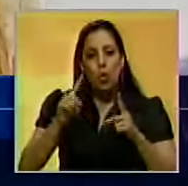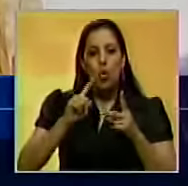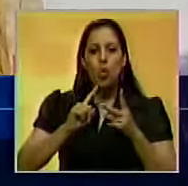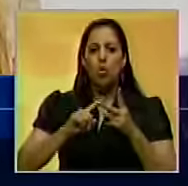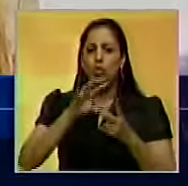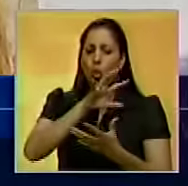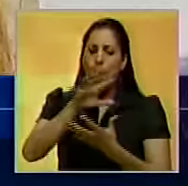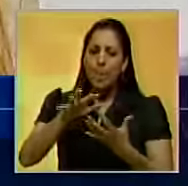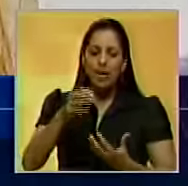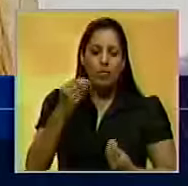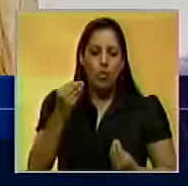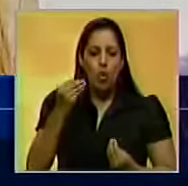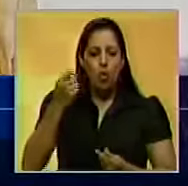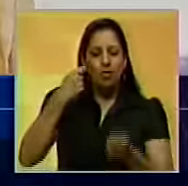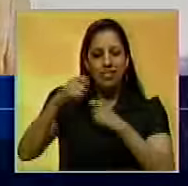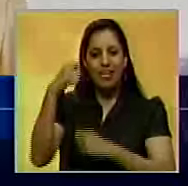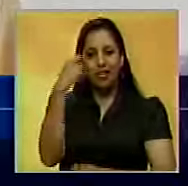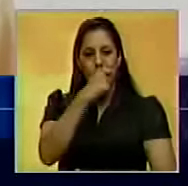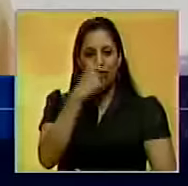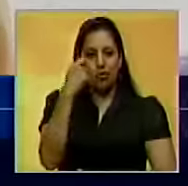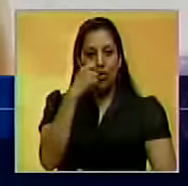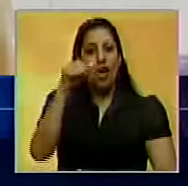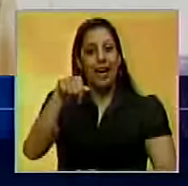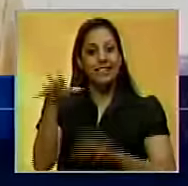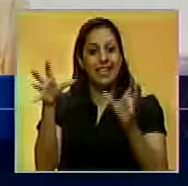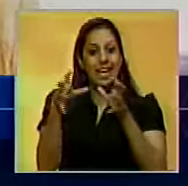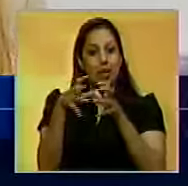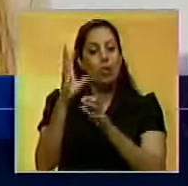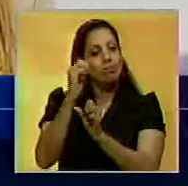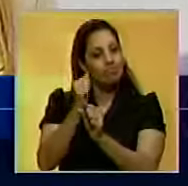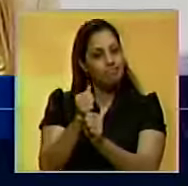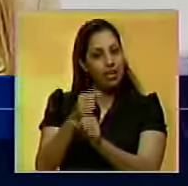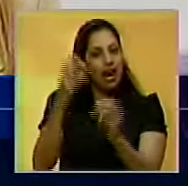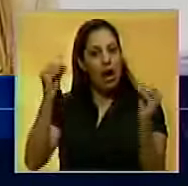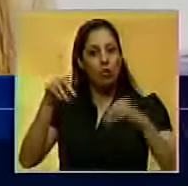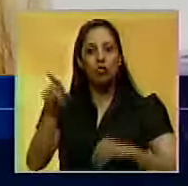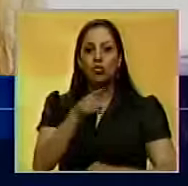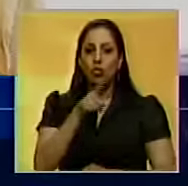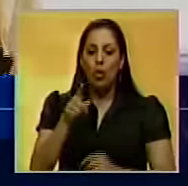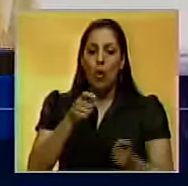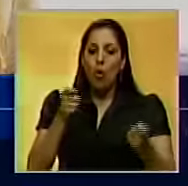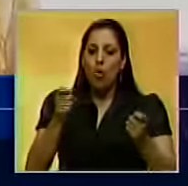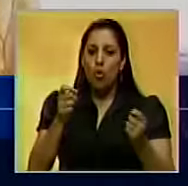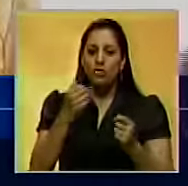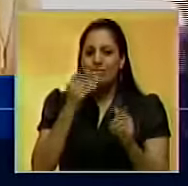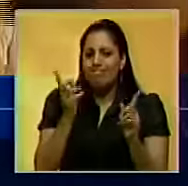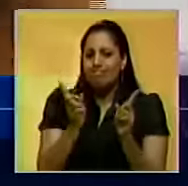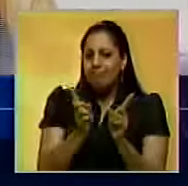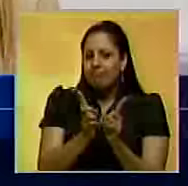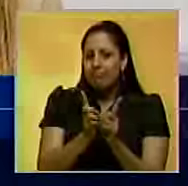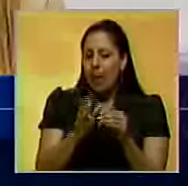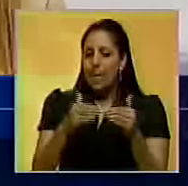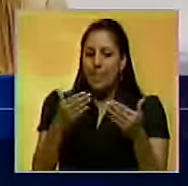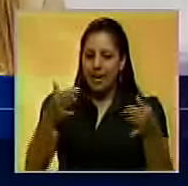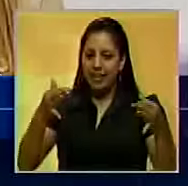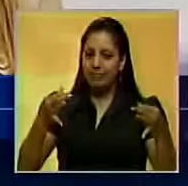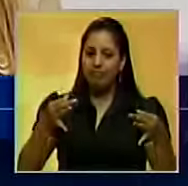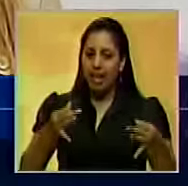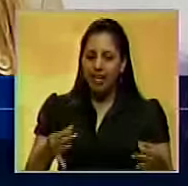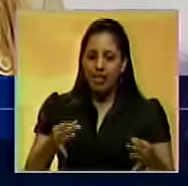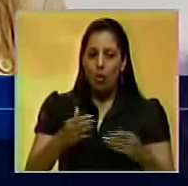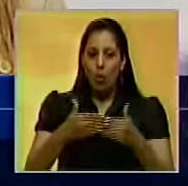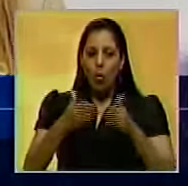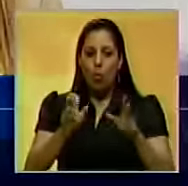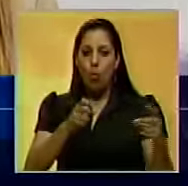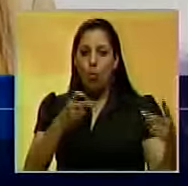irregularidades como el narcotráfico. En esta reunión se espera que se acuerden unas medidas mínimas para garantizar la